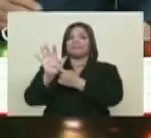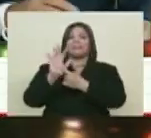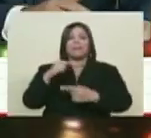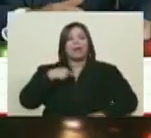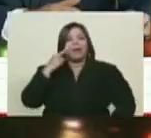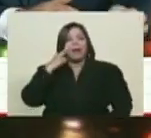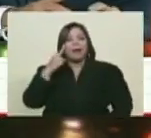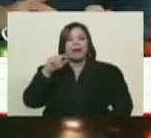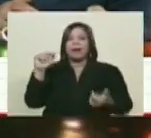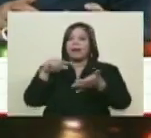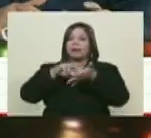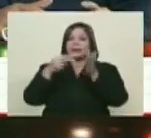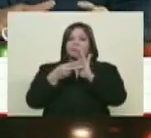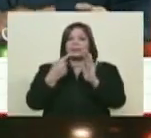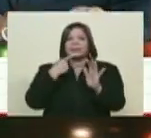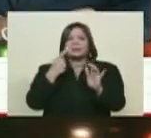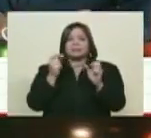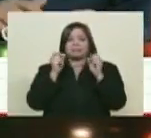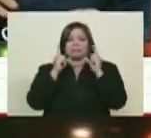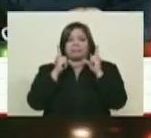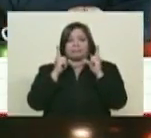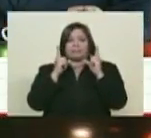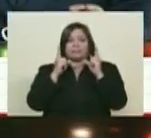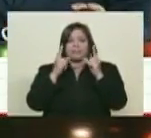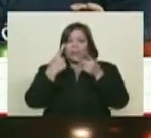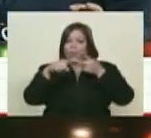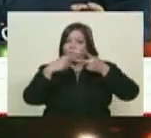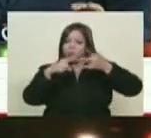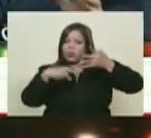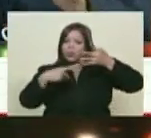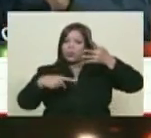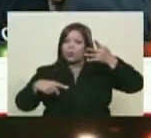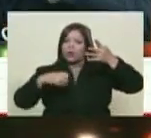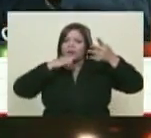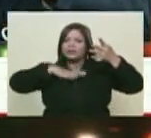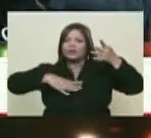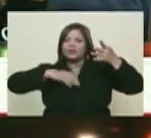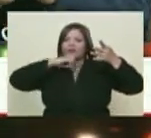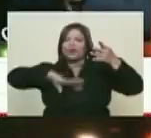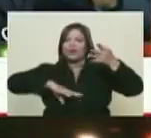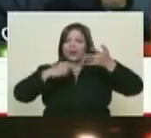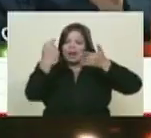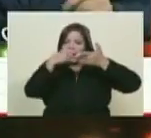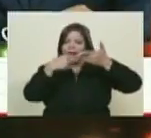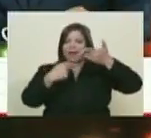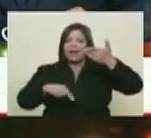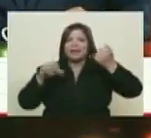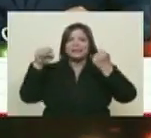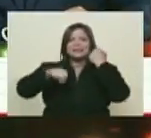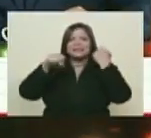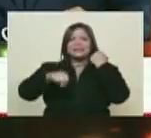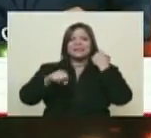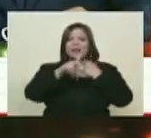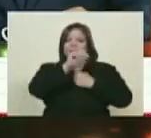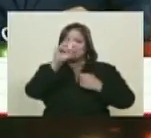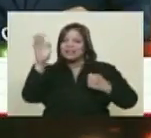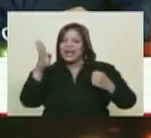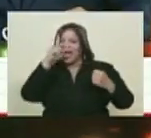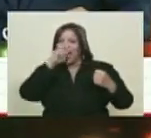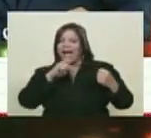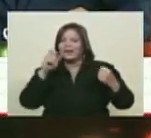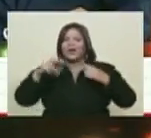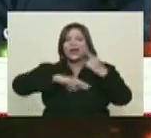atención que dentro de esa multiplicidad de hechos históricos que ustedes incluyen en ese siglo de revoluciones, hay